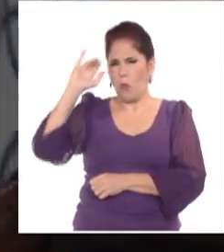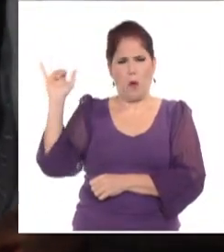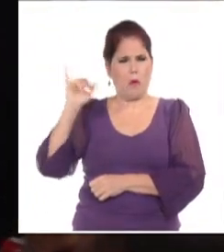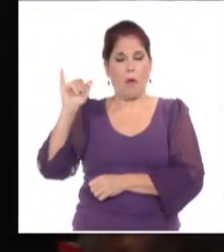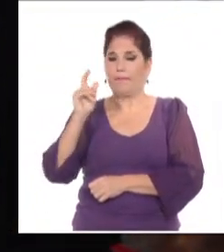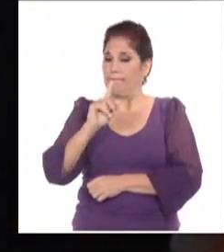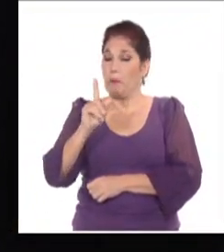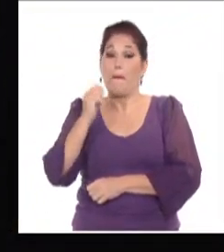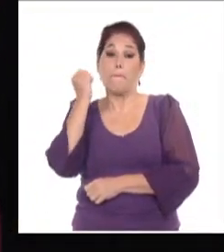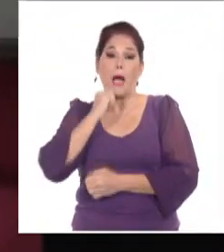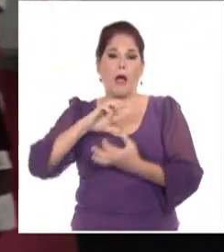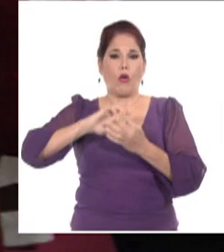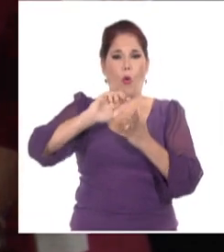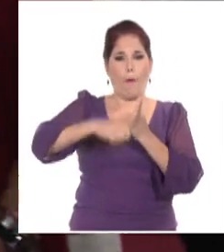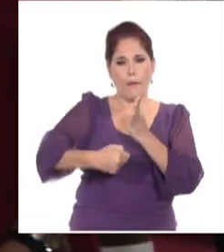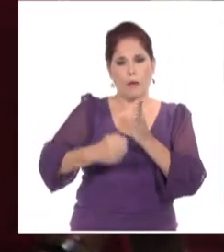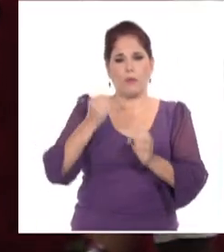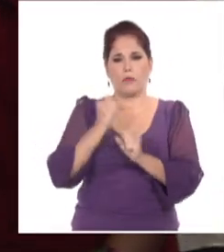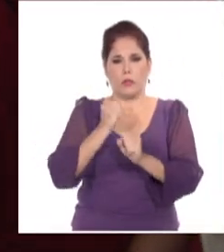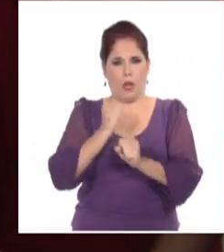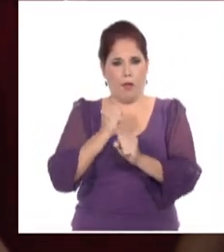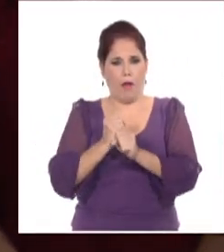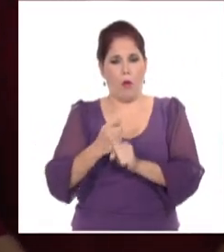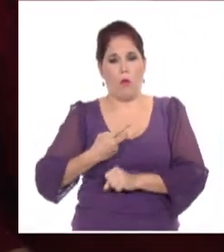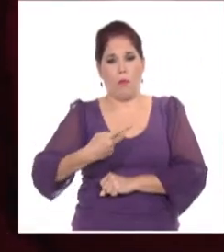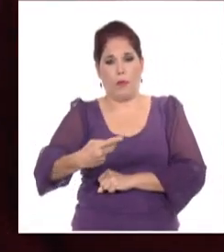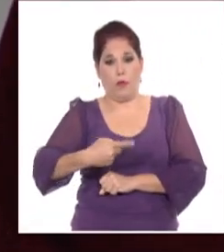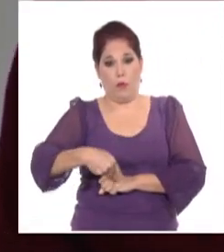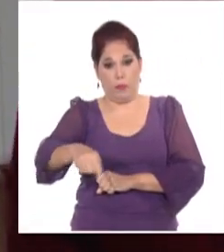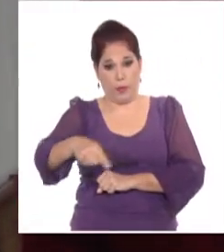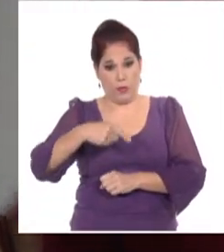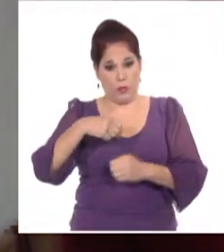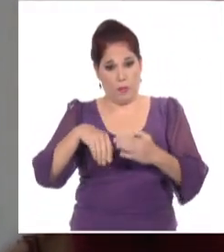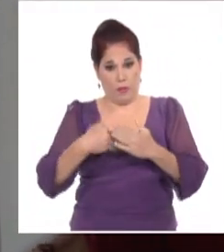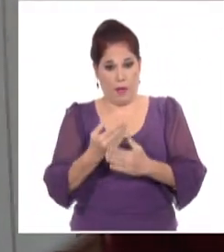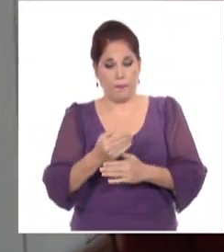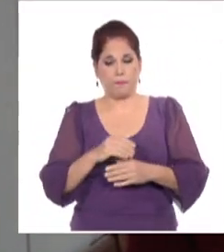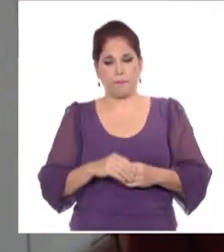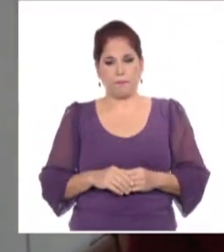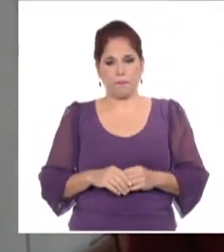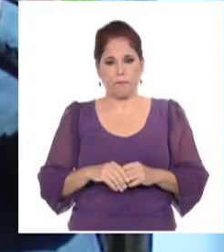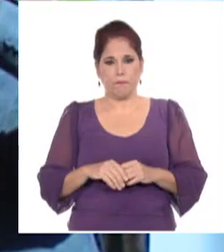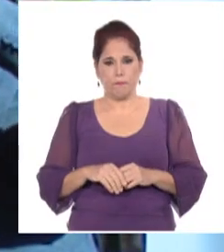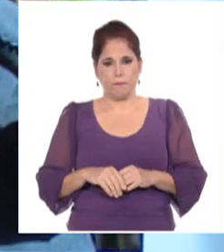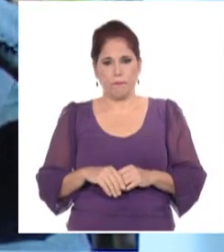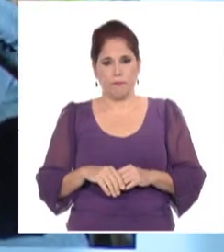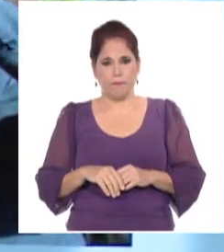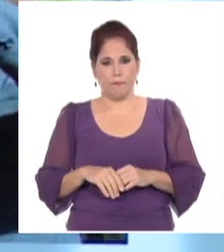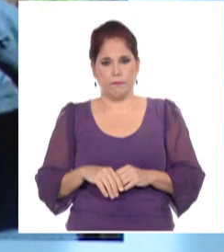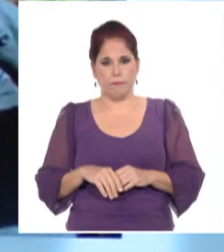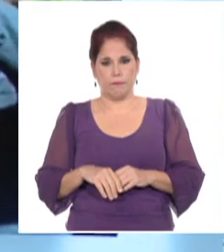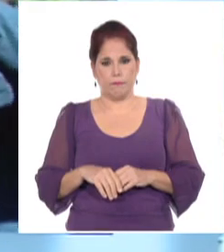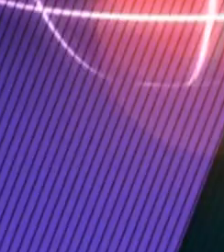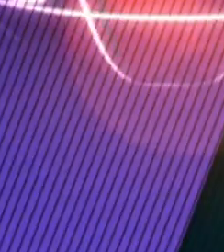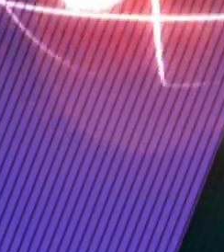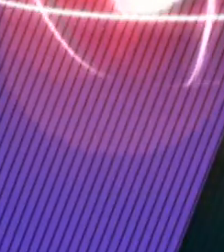llegar a firmar un convenio bilateral en los próximos días. Sin Castillo, Canal Cubano, de Noticias.